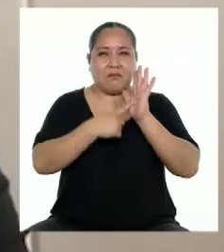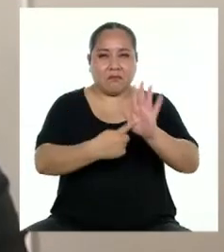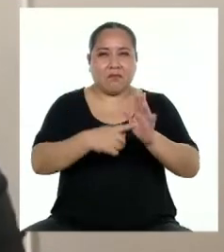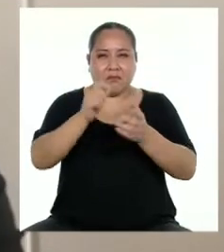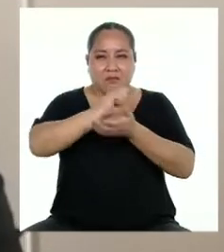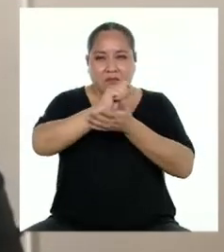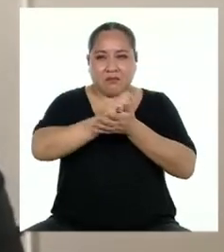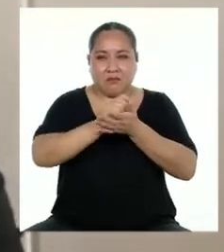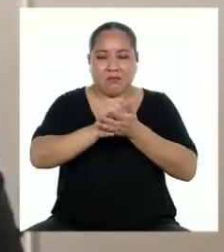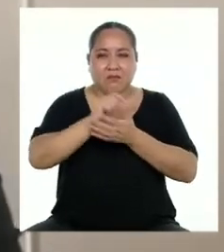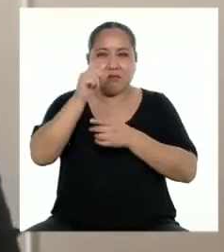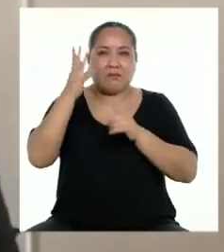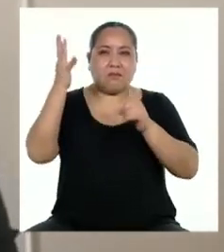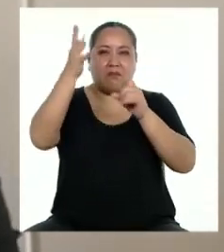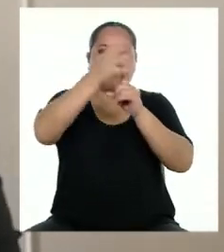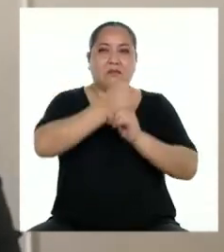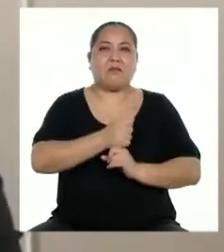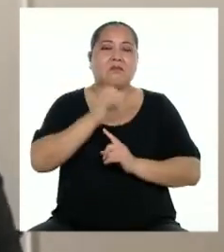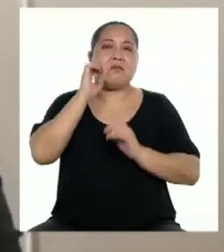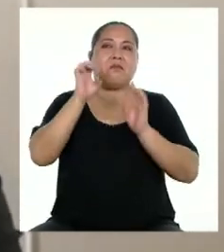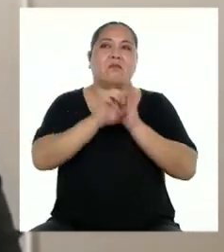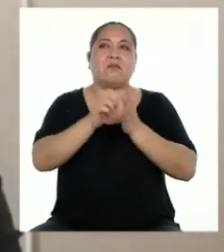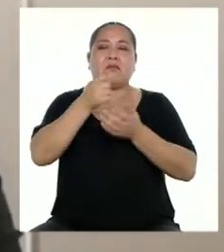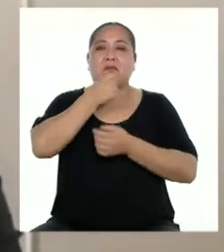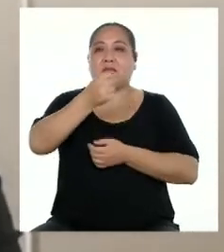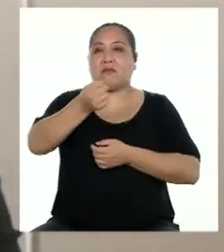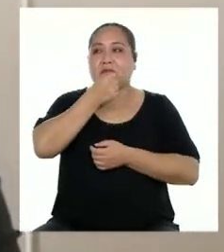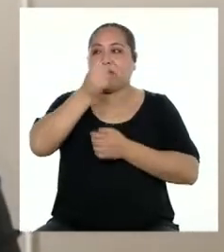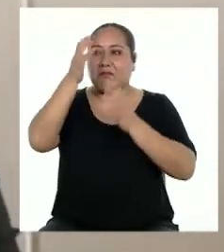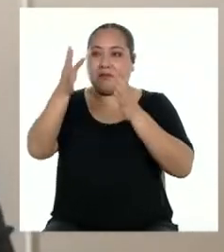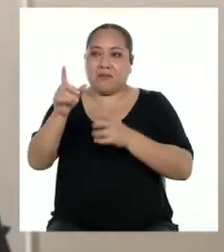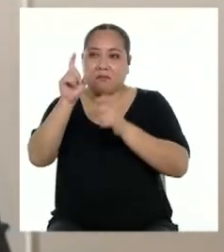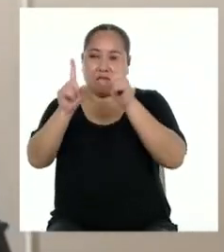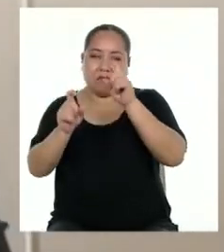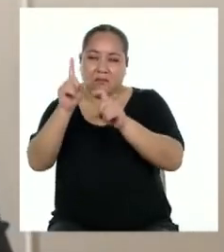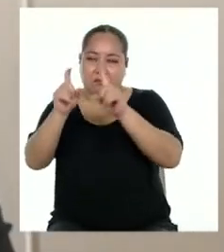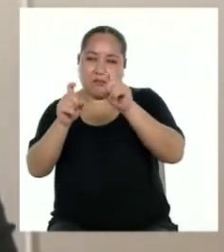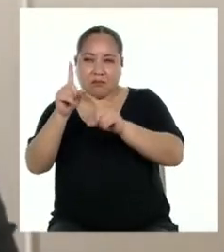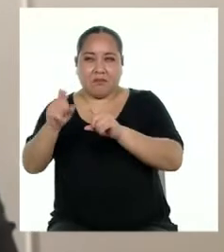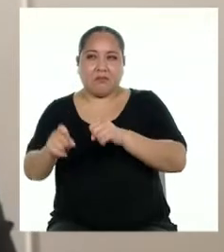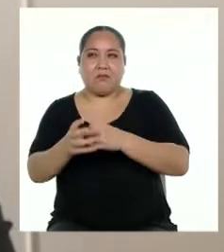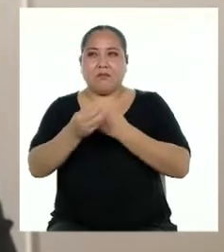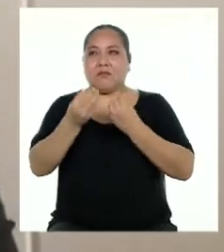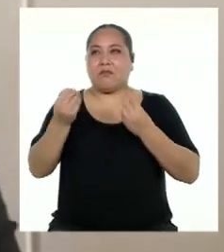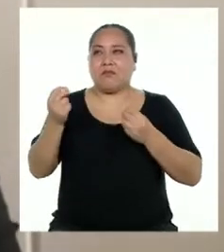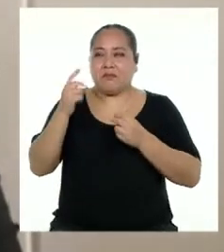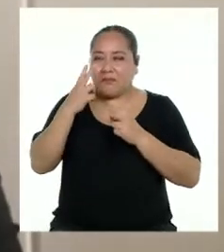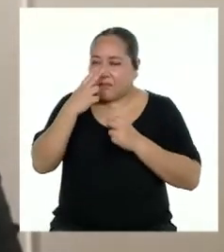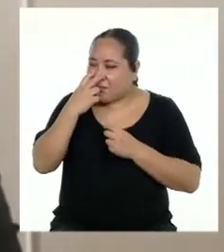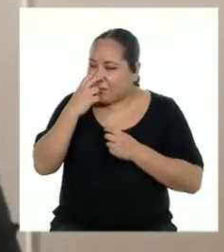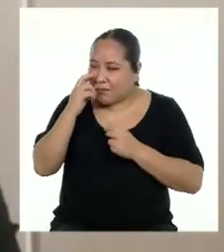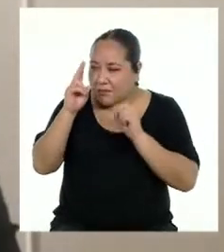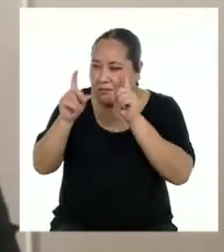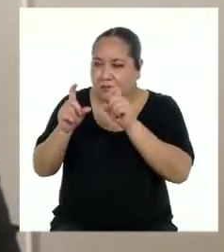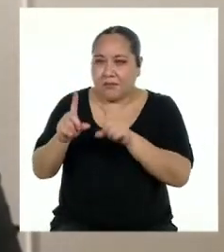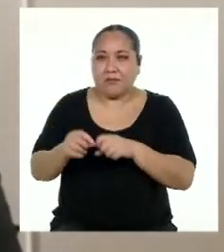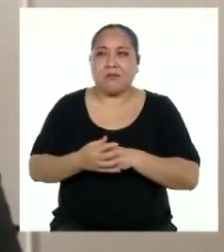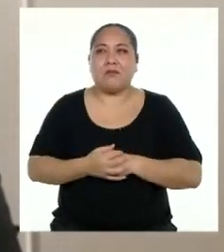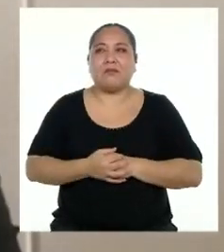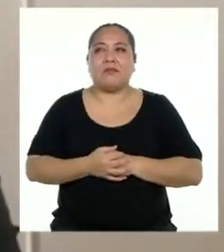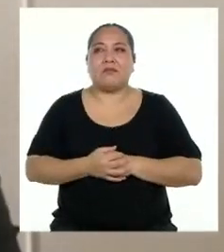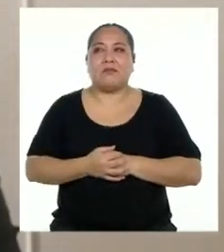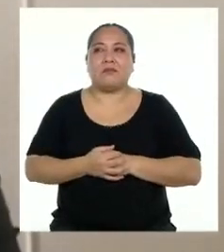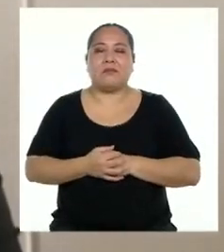específicas. Eso se logra, por ejemplo, entrevistando muy bien al personaje, haciéndole muchas preguntas, siendo muy curioso. Entonces,